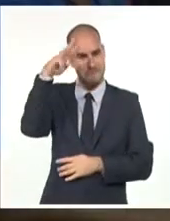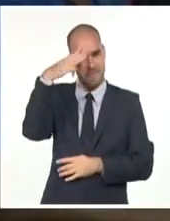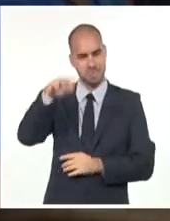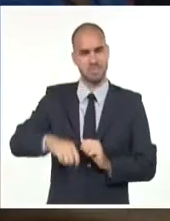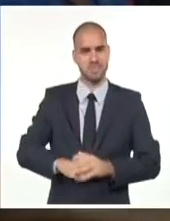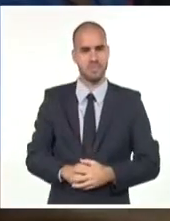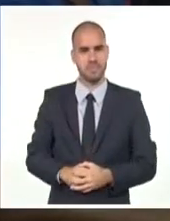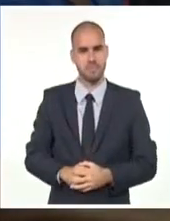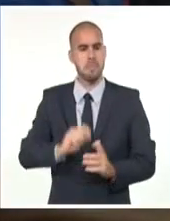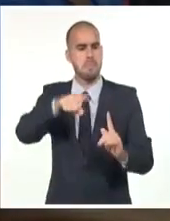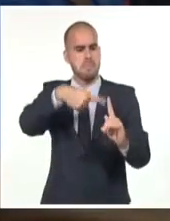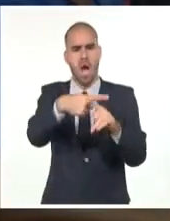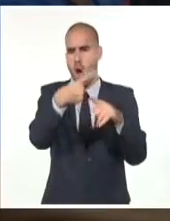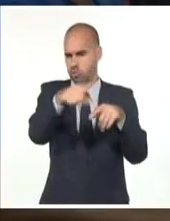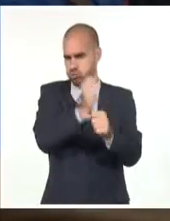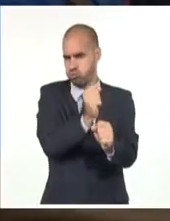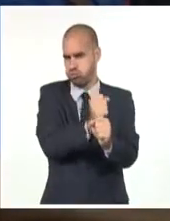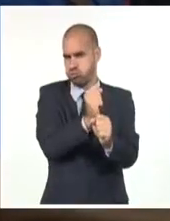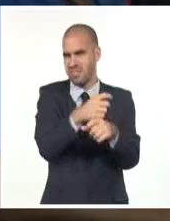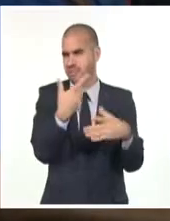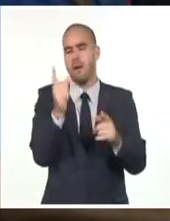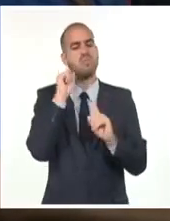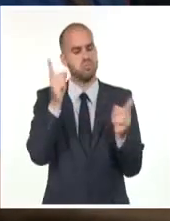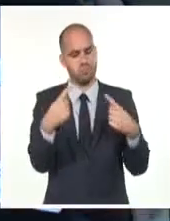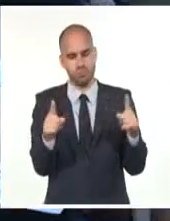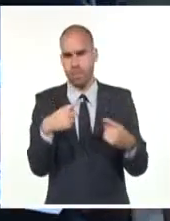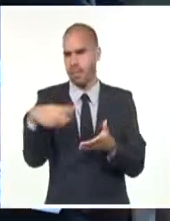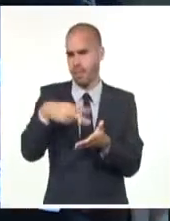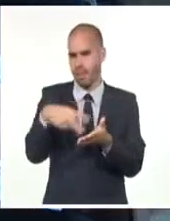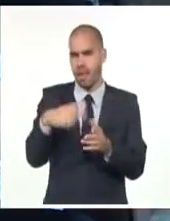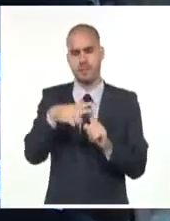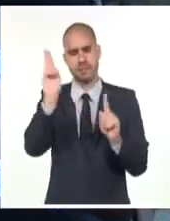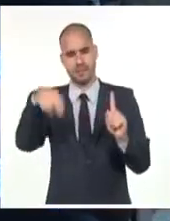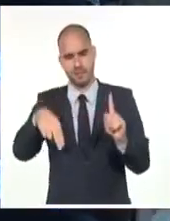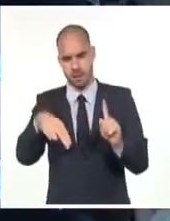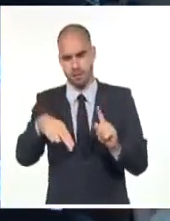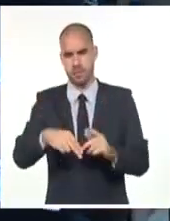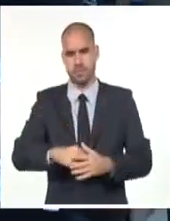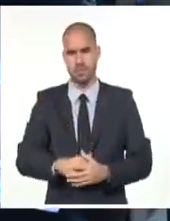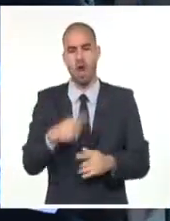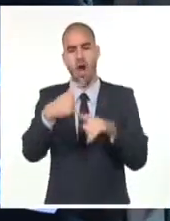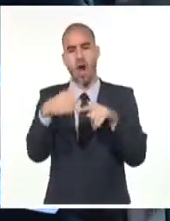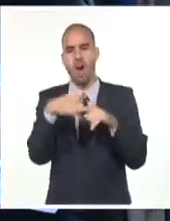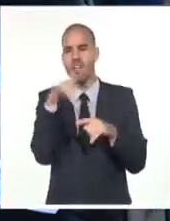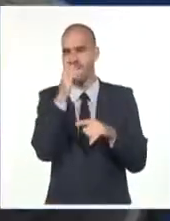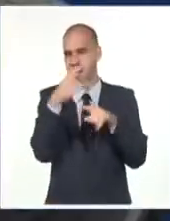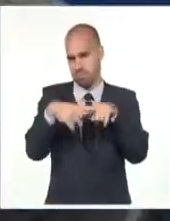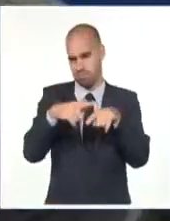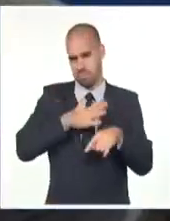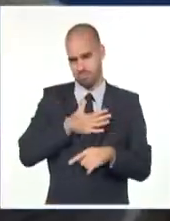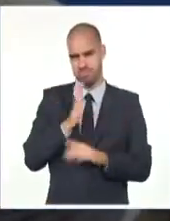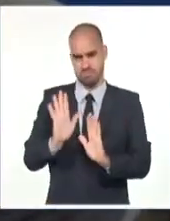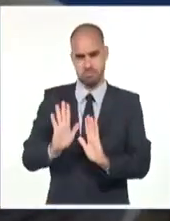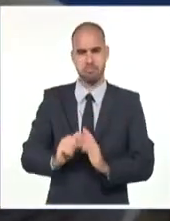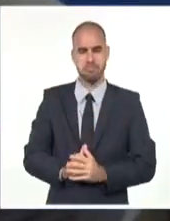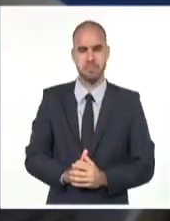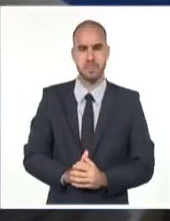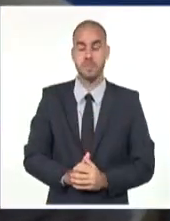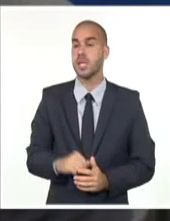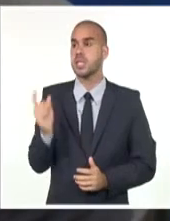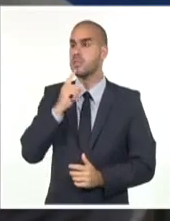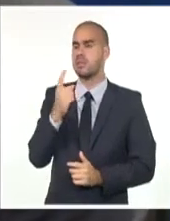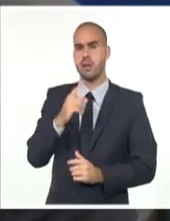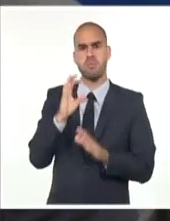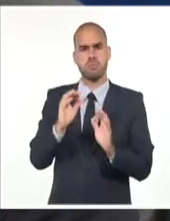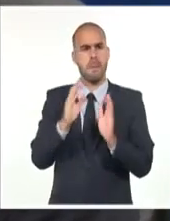además de otras acciones que muestran también la música, la danza, el teatro y las artes visuales de ese país. Asimismo recordó que desde el